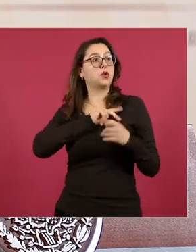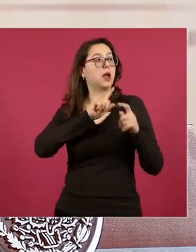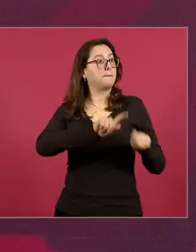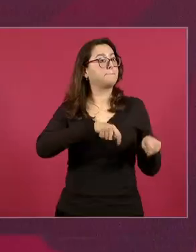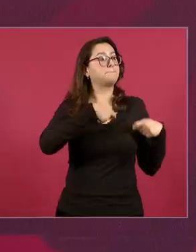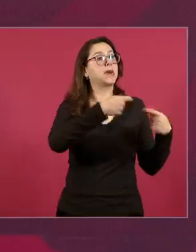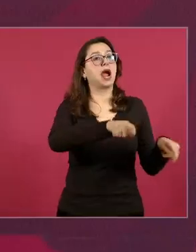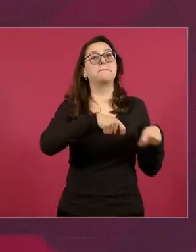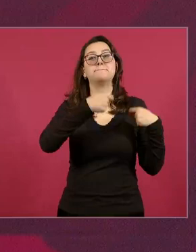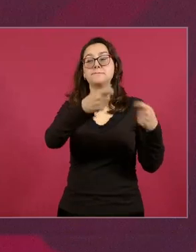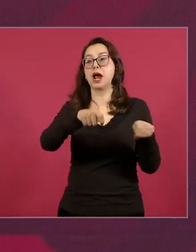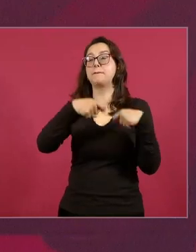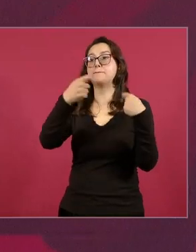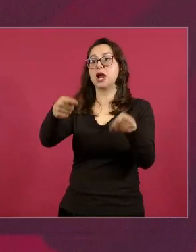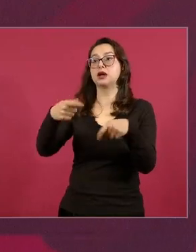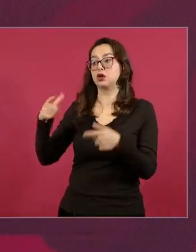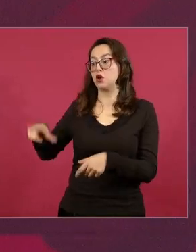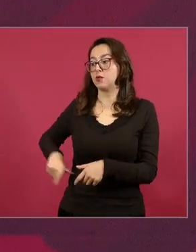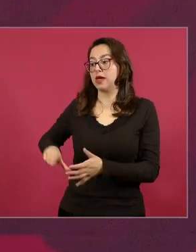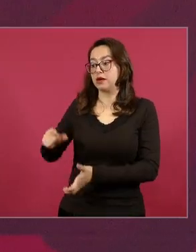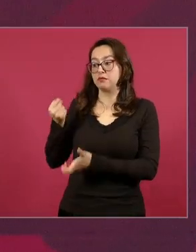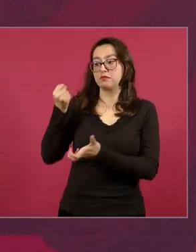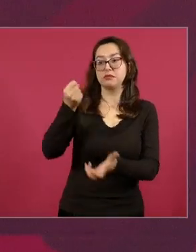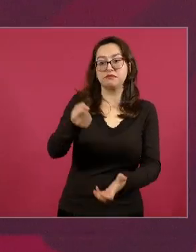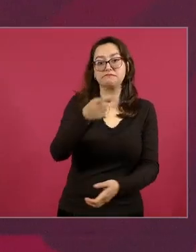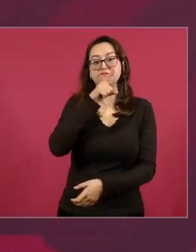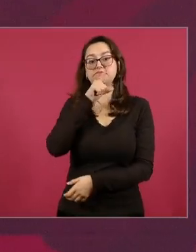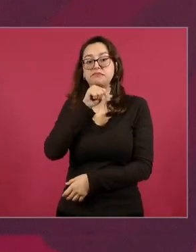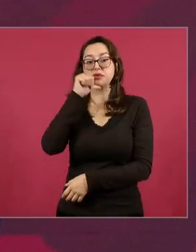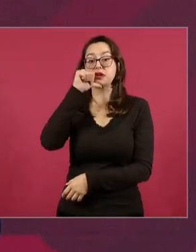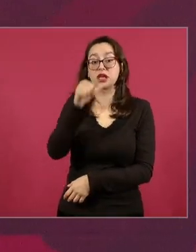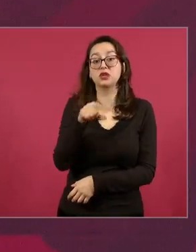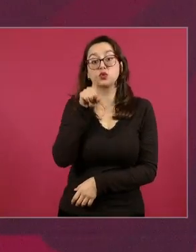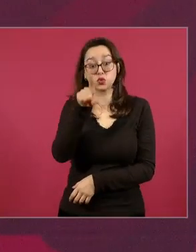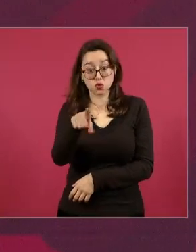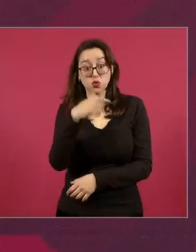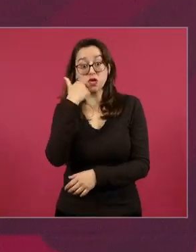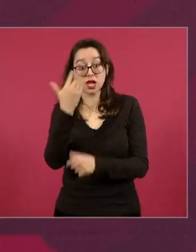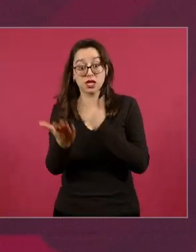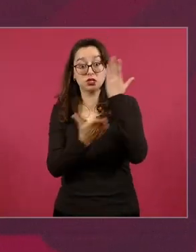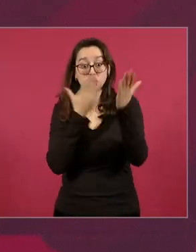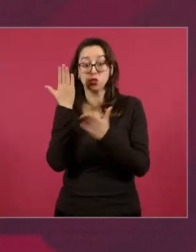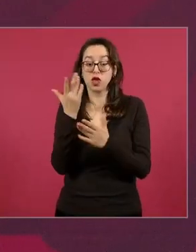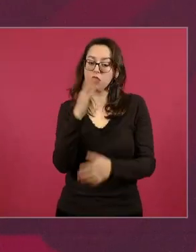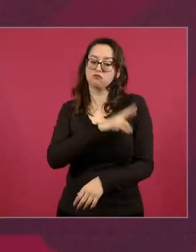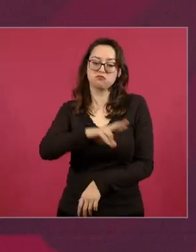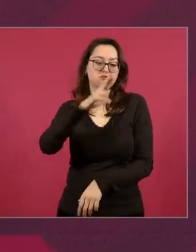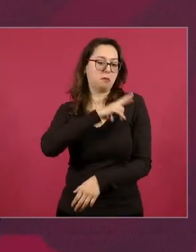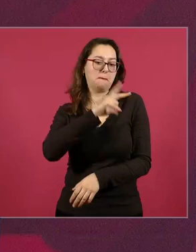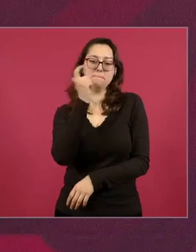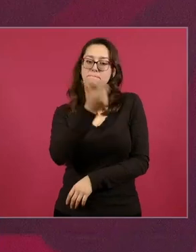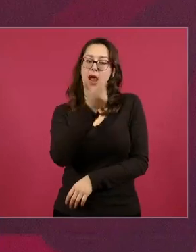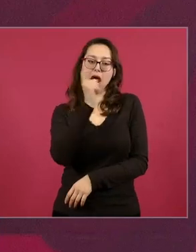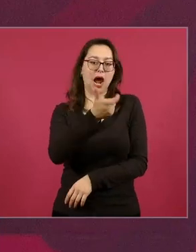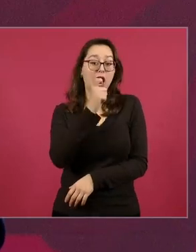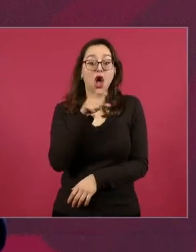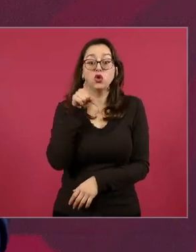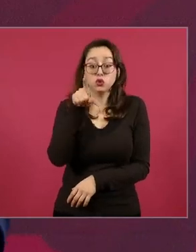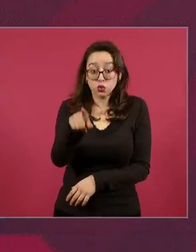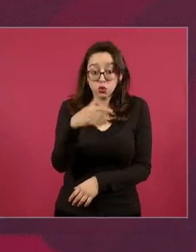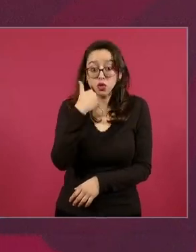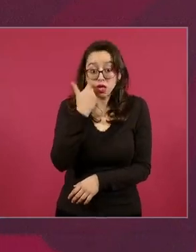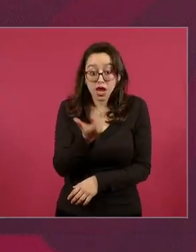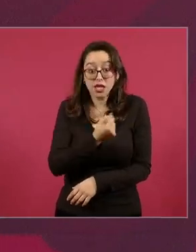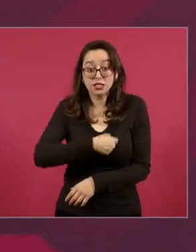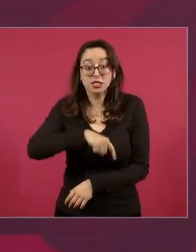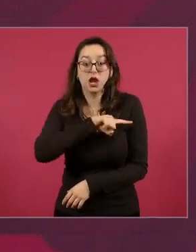que no hay inversión pública que si quieres estudiar tienes que pagar que si quieres curarte